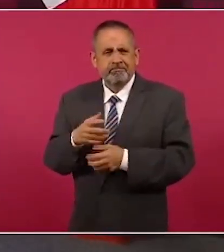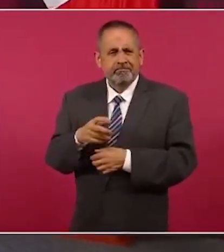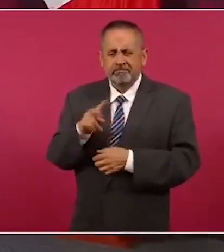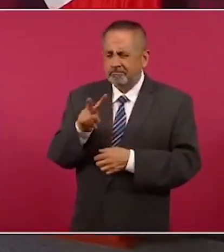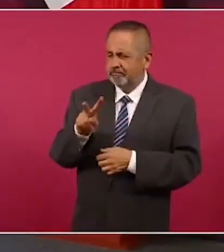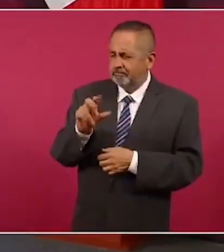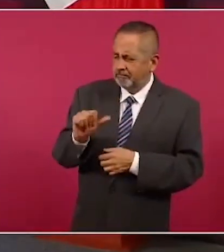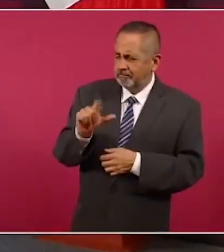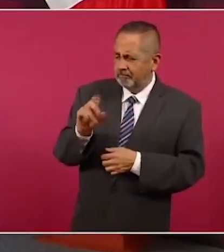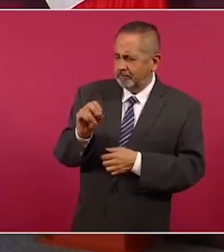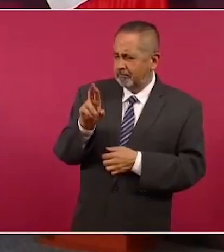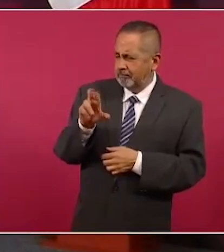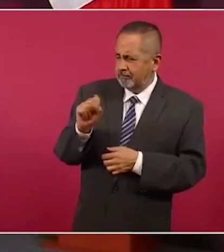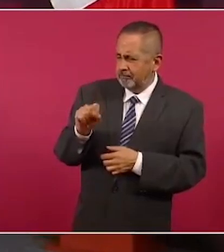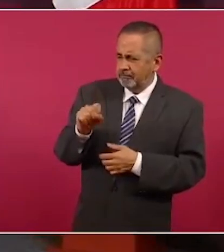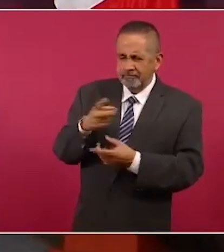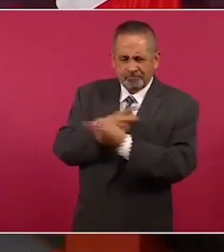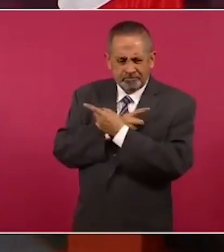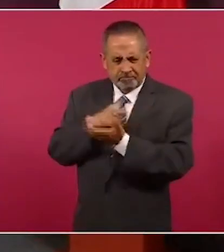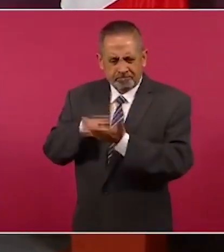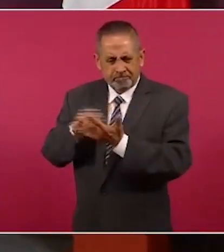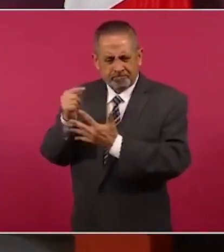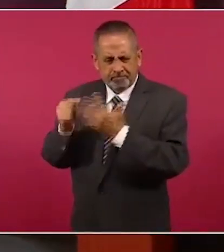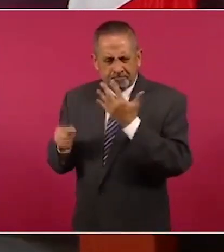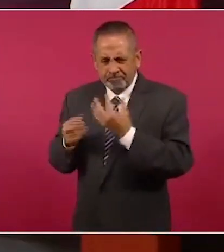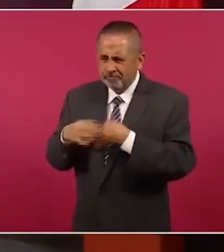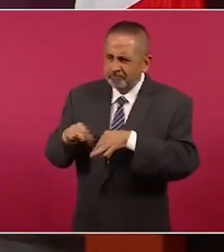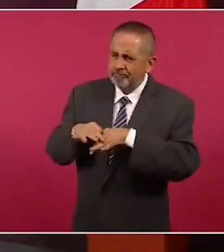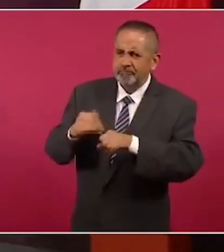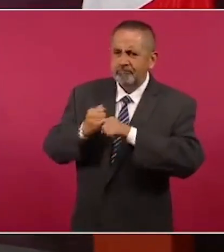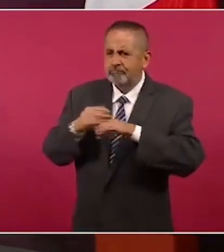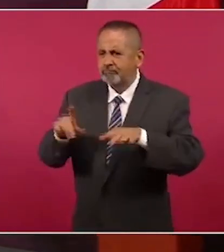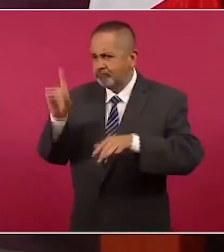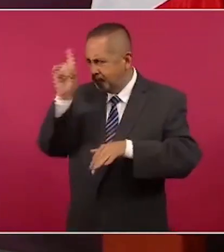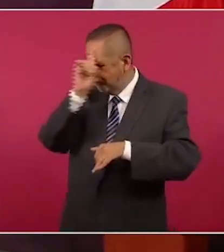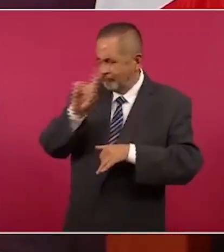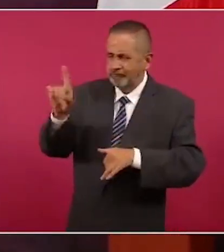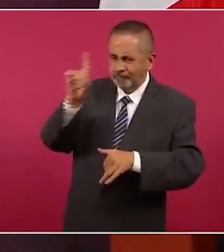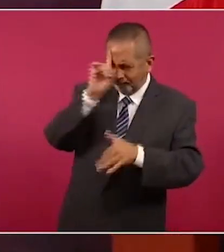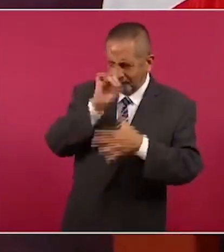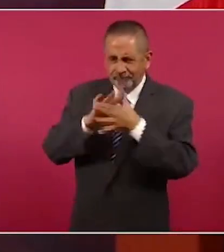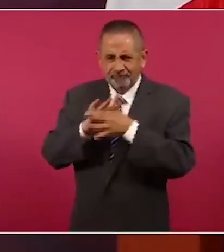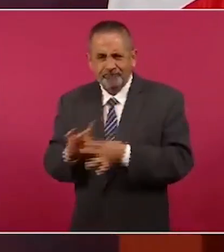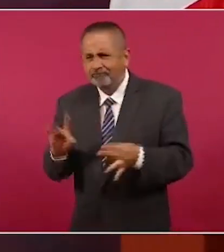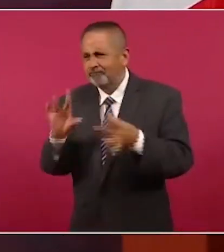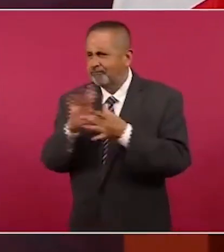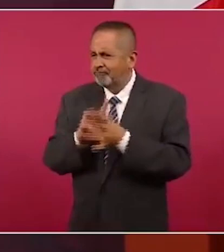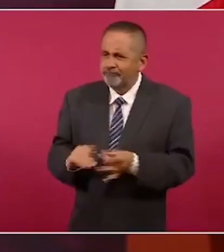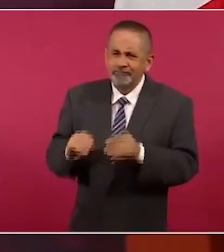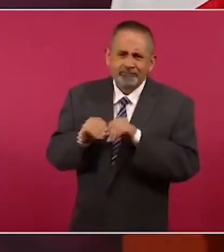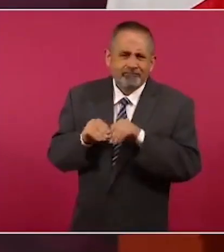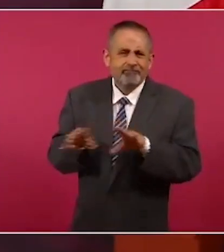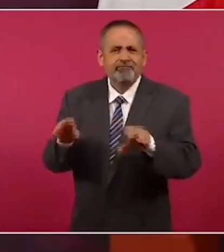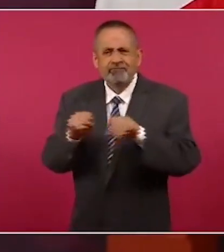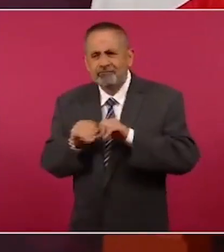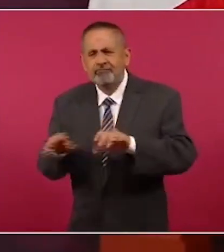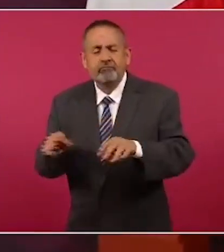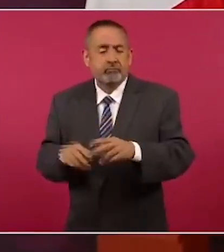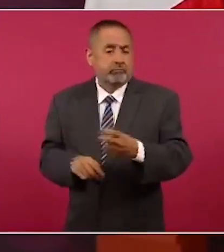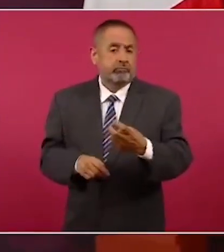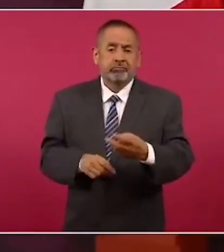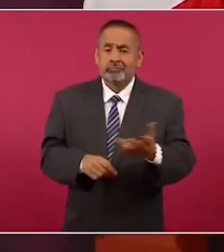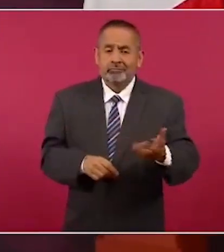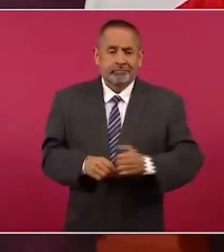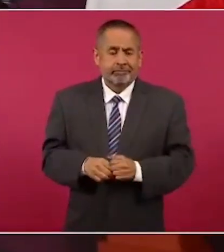y seguimos informando sobre esto, vamos a